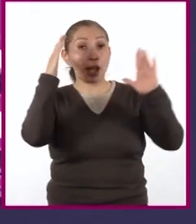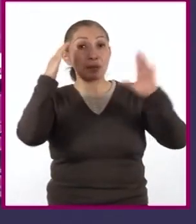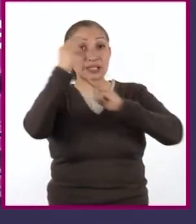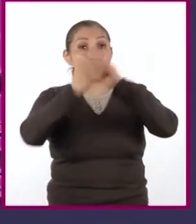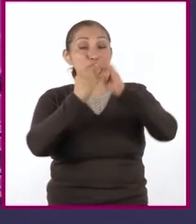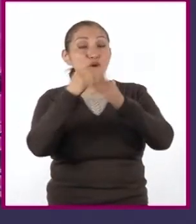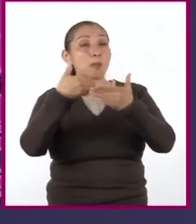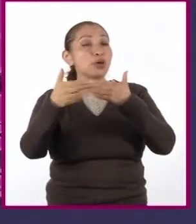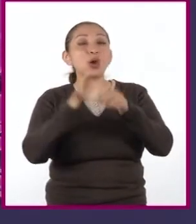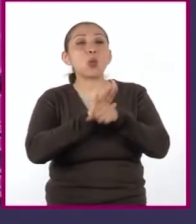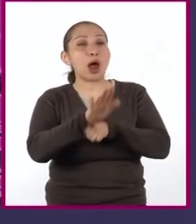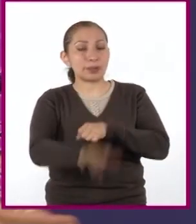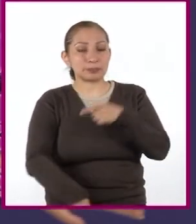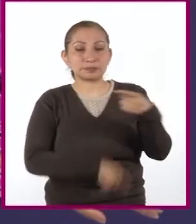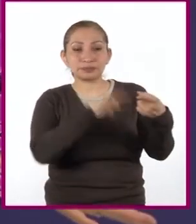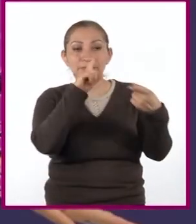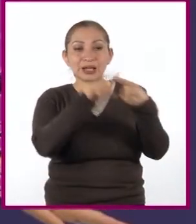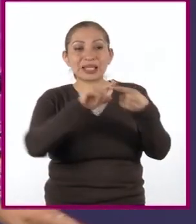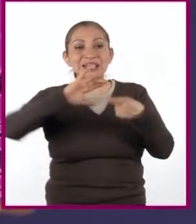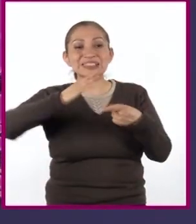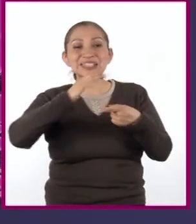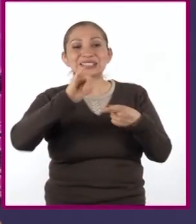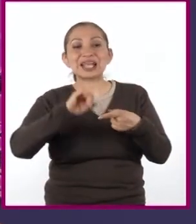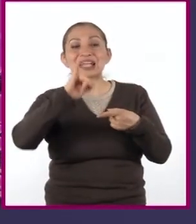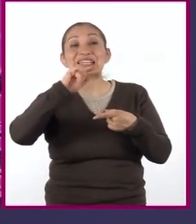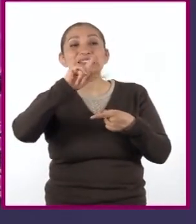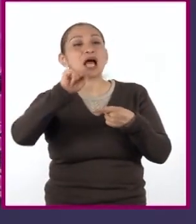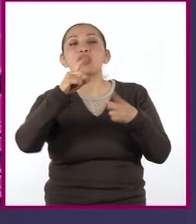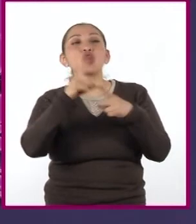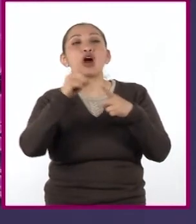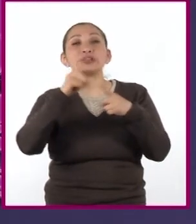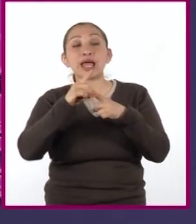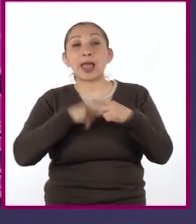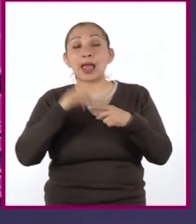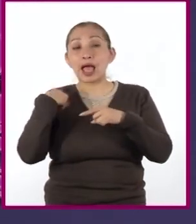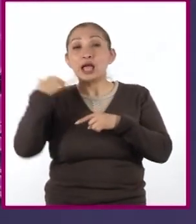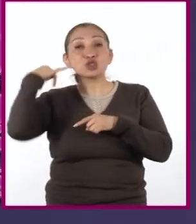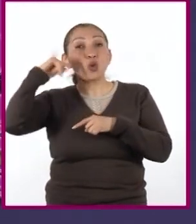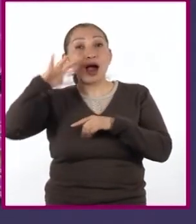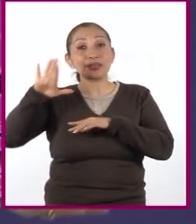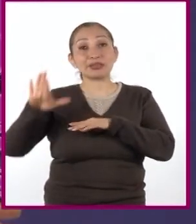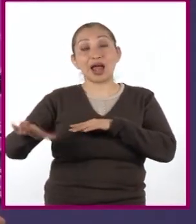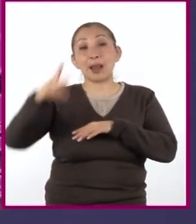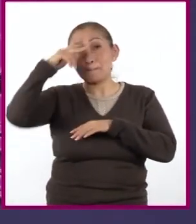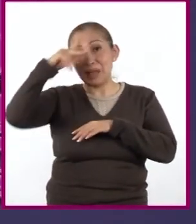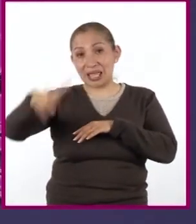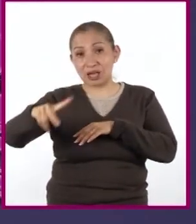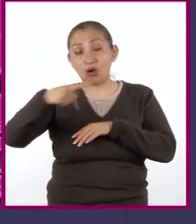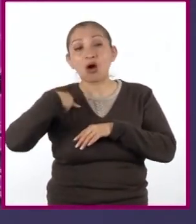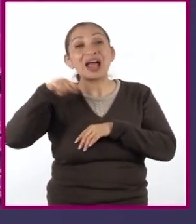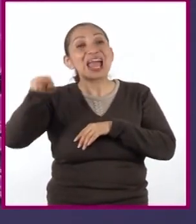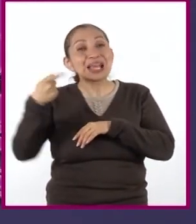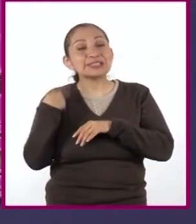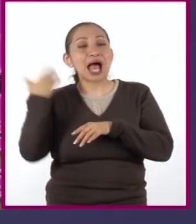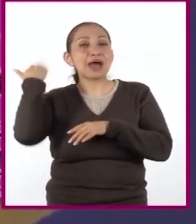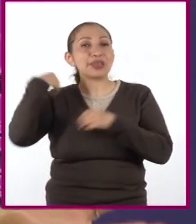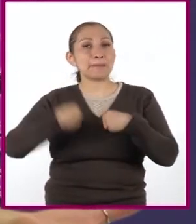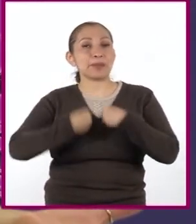maravillas del mundo moderno son Chichen Itza, que se encuentra en la península de Yucatán, en México y era